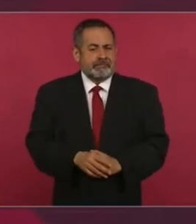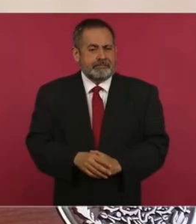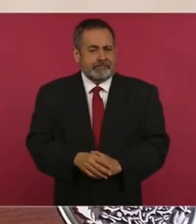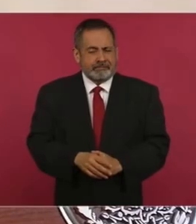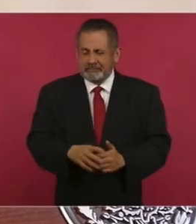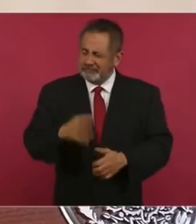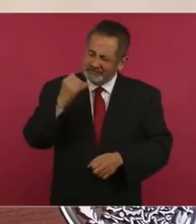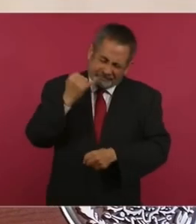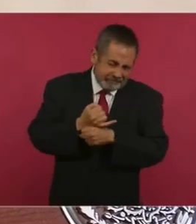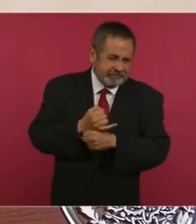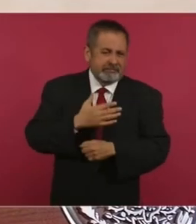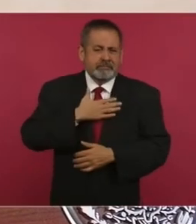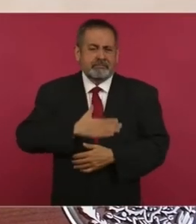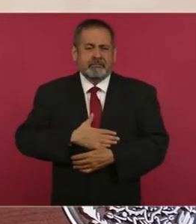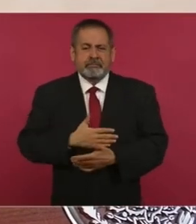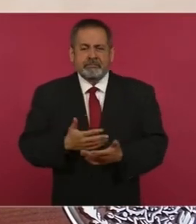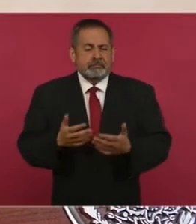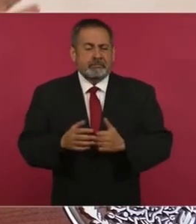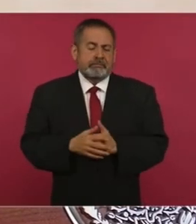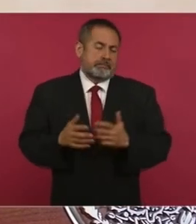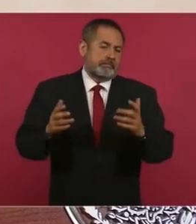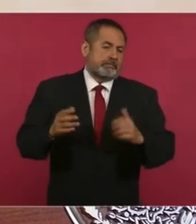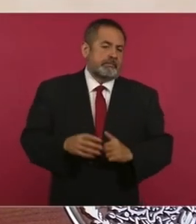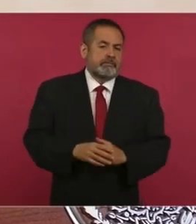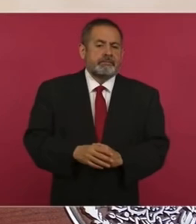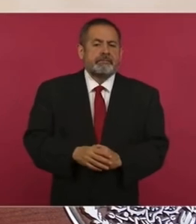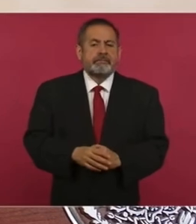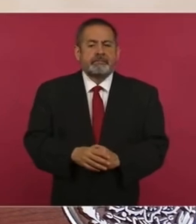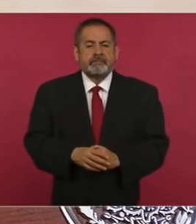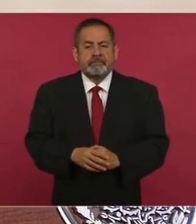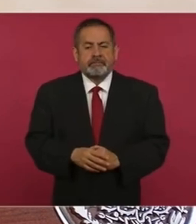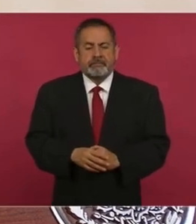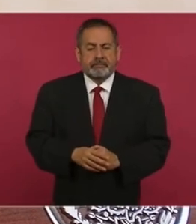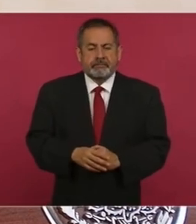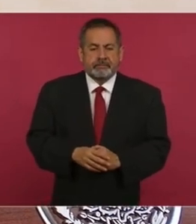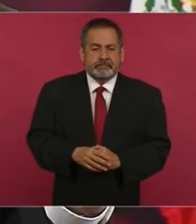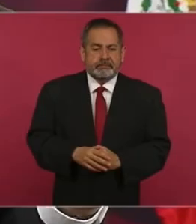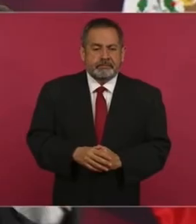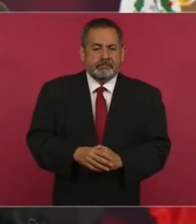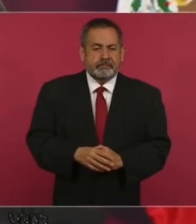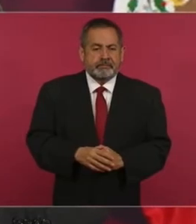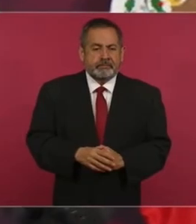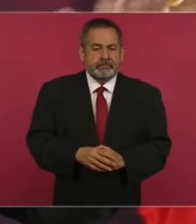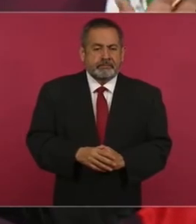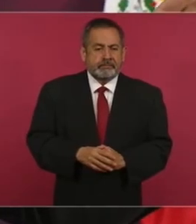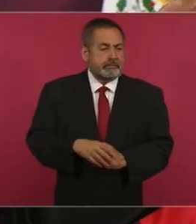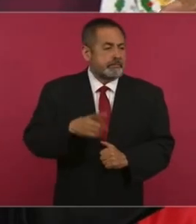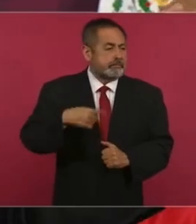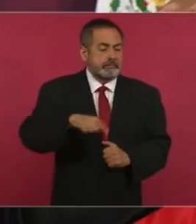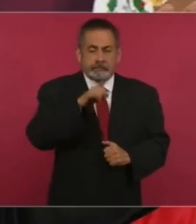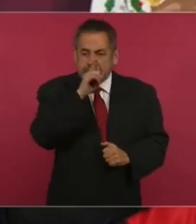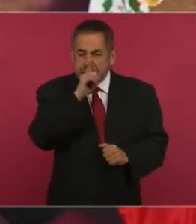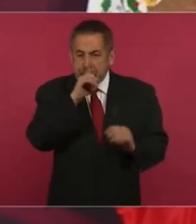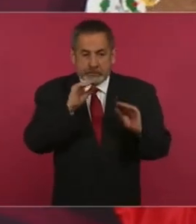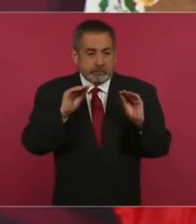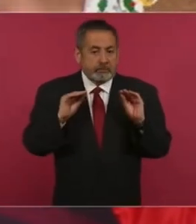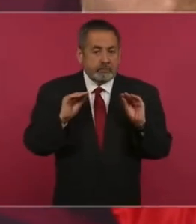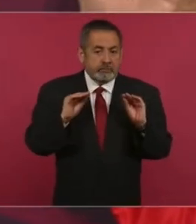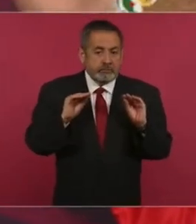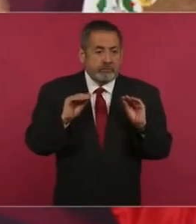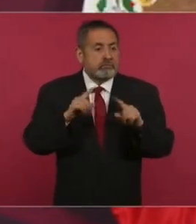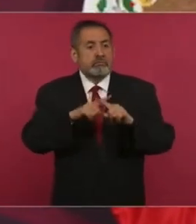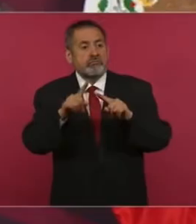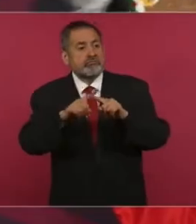Toda una injusticia, nada más que se callaron todos los